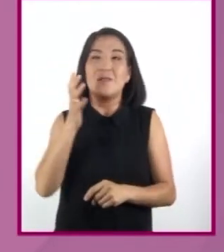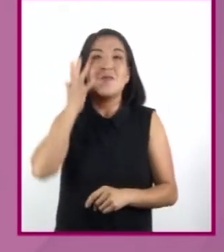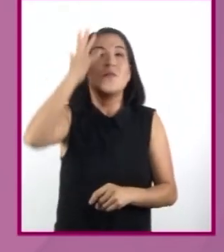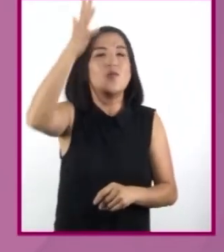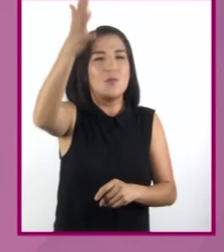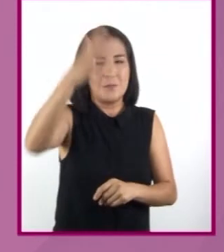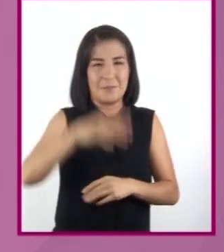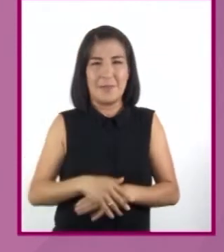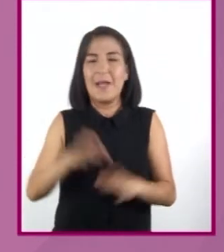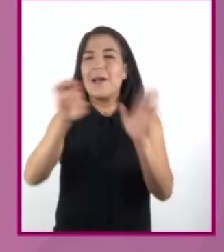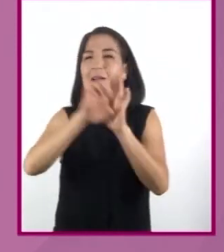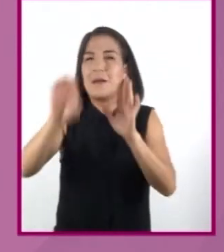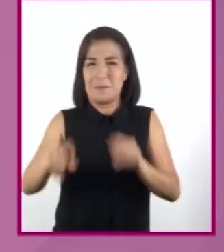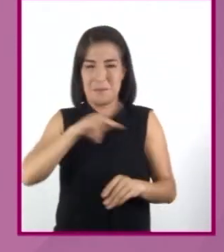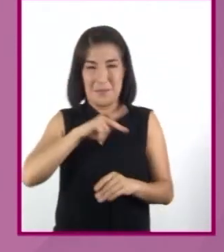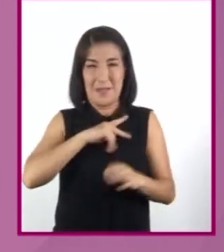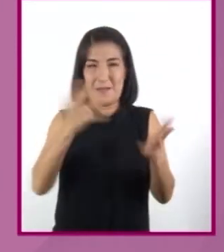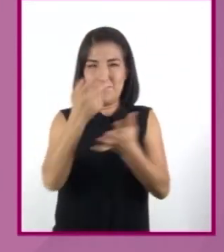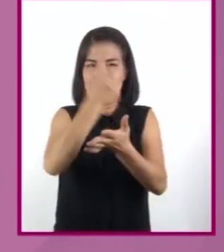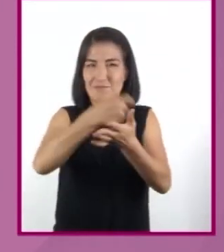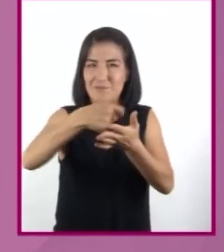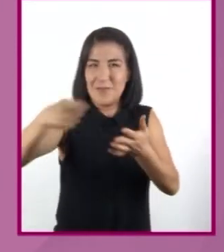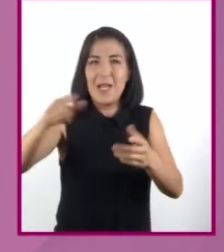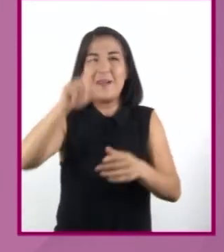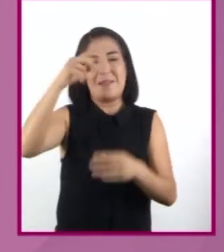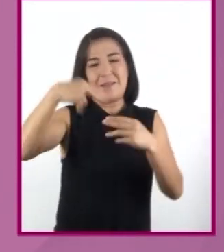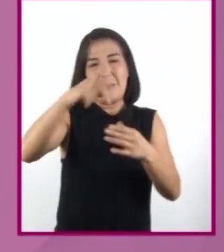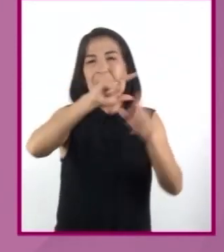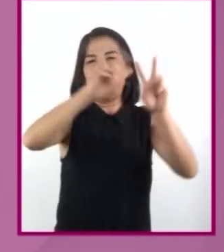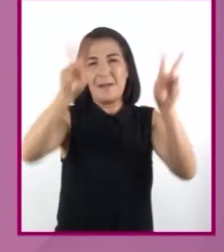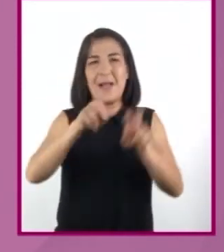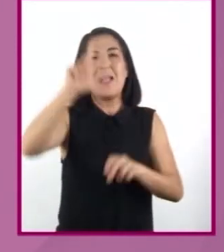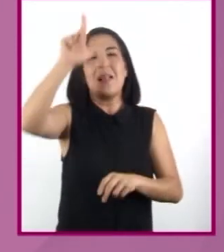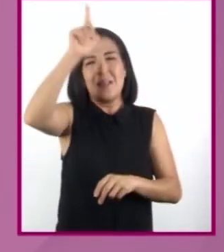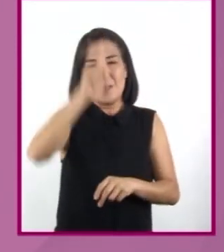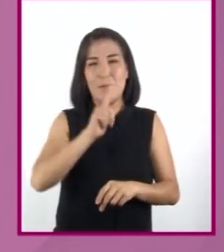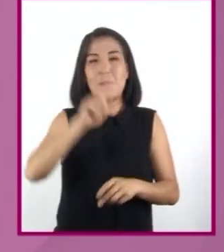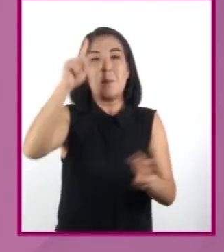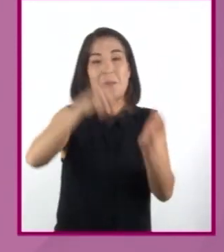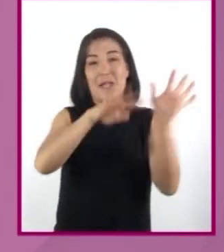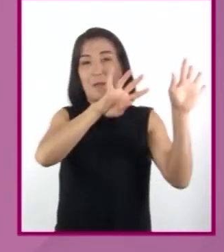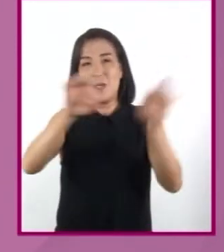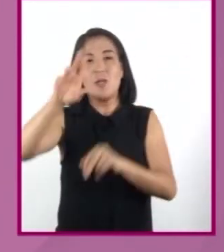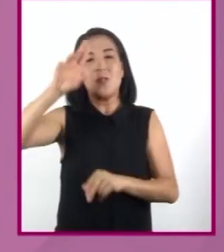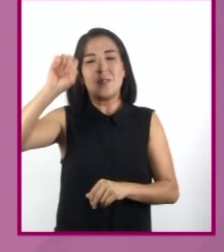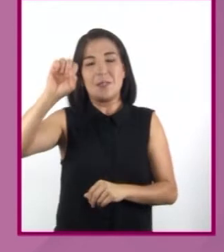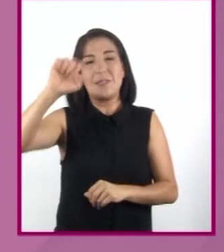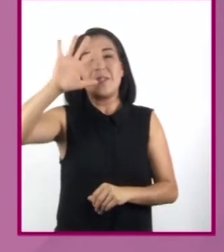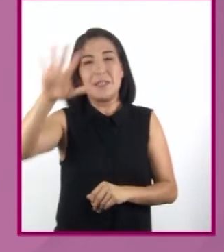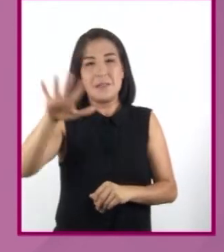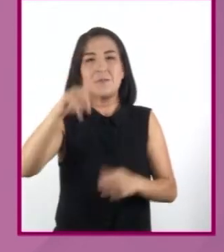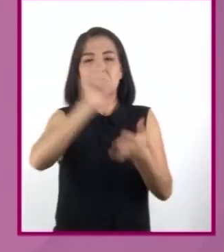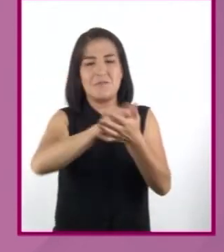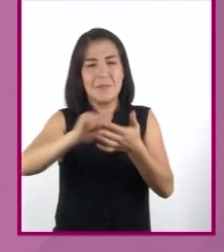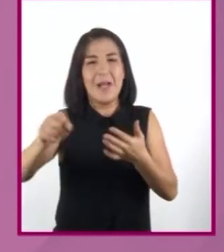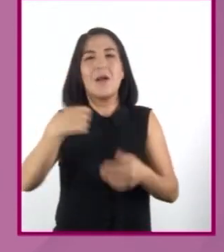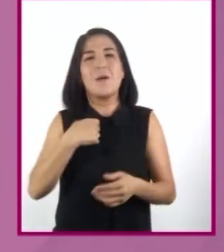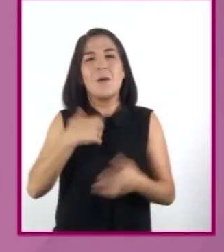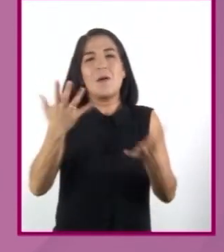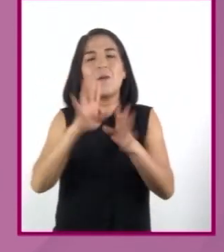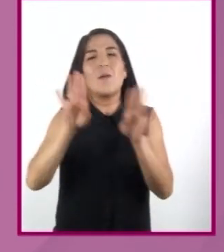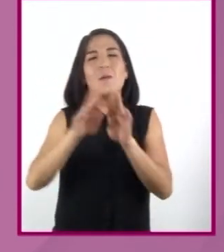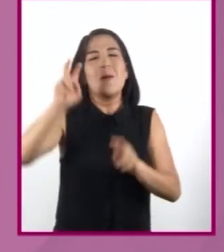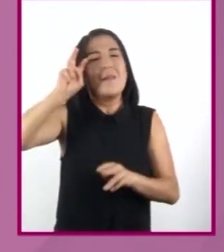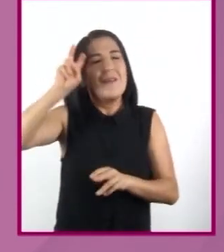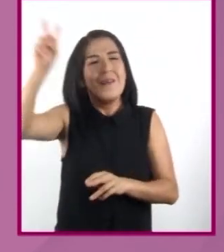Por ejemplo, en mi obra de la Tierra a la Luna, escrita en 1865, describí un viaje a